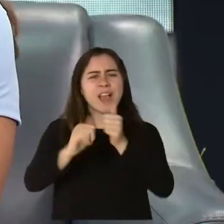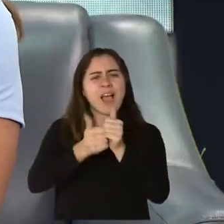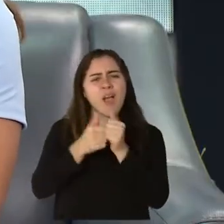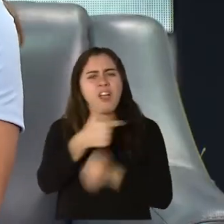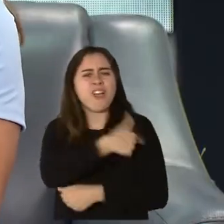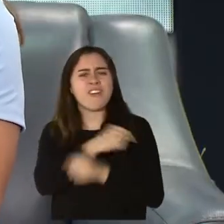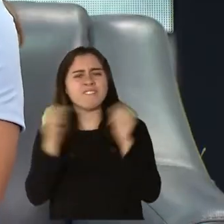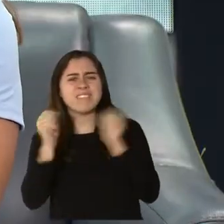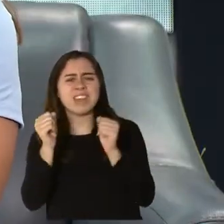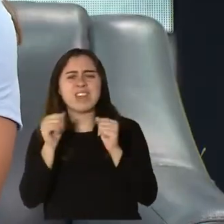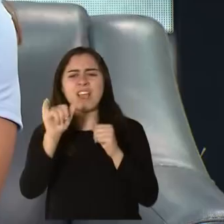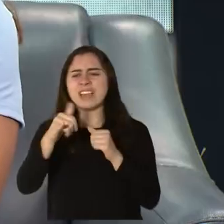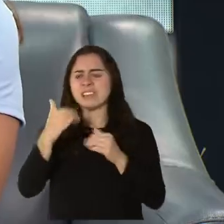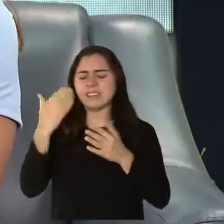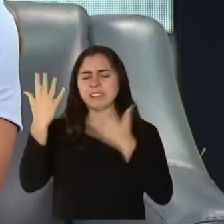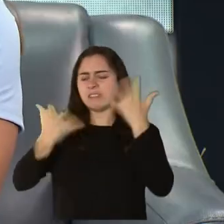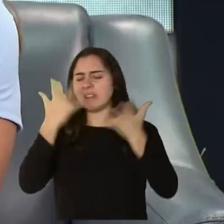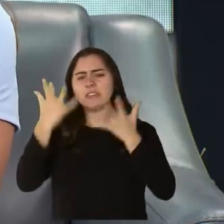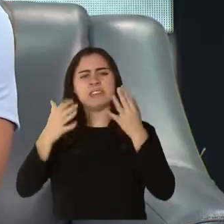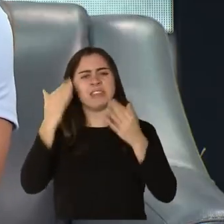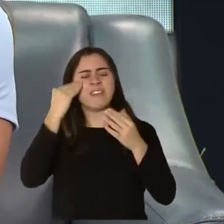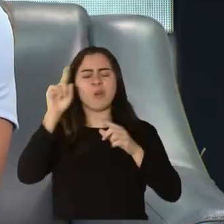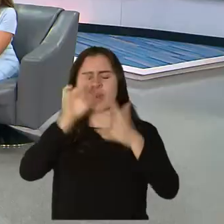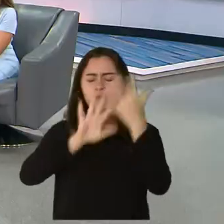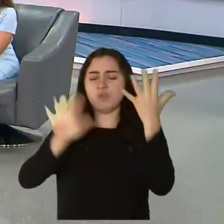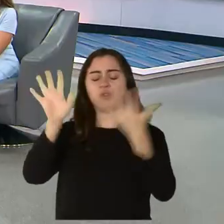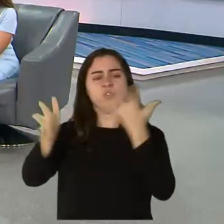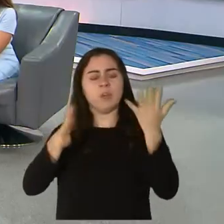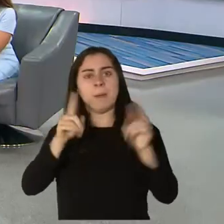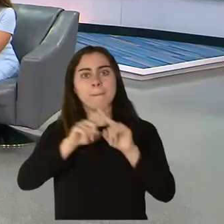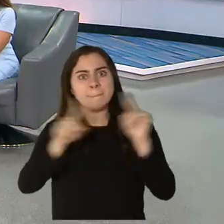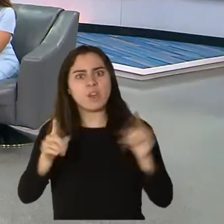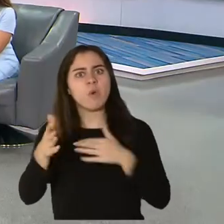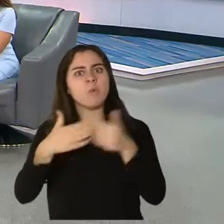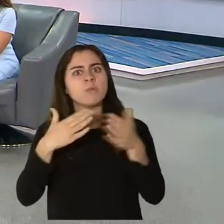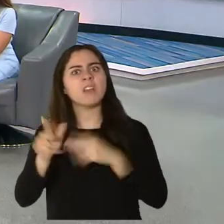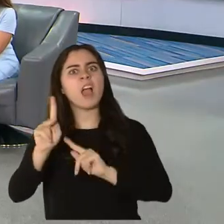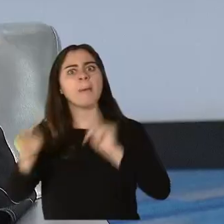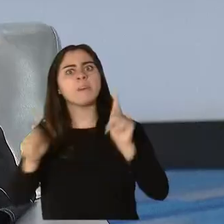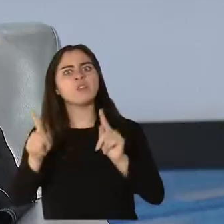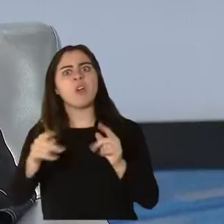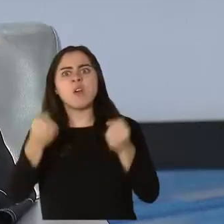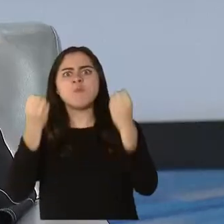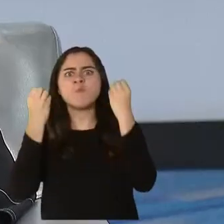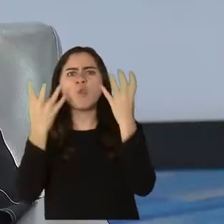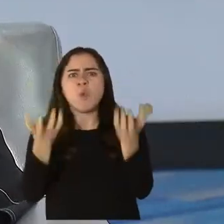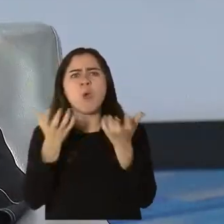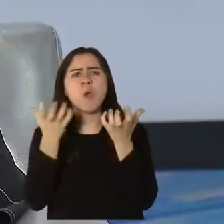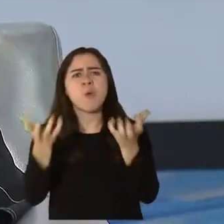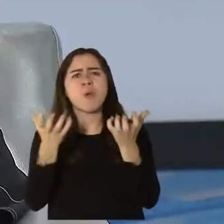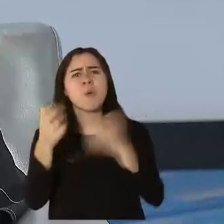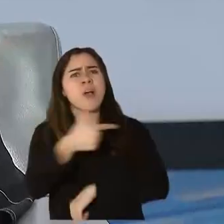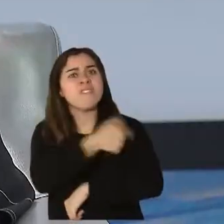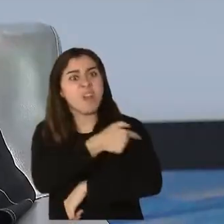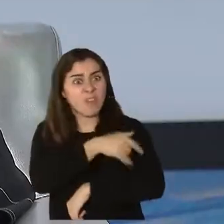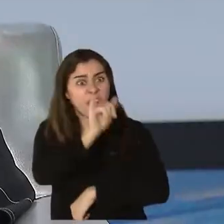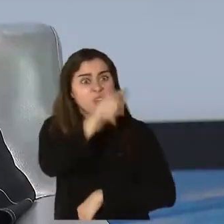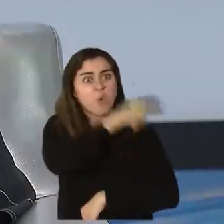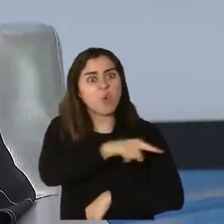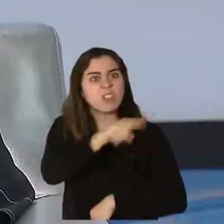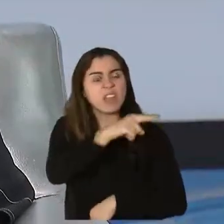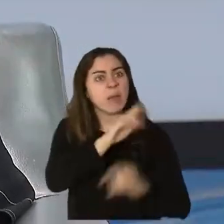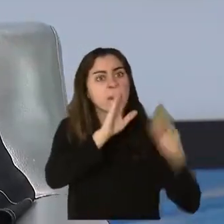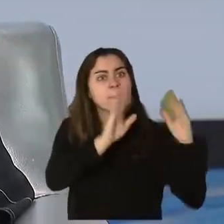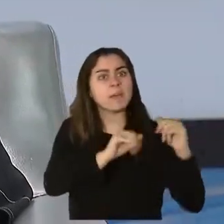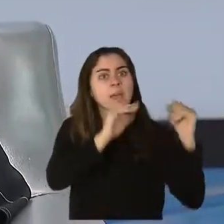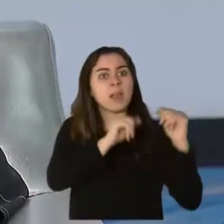nada más hablaba de una en ese momento. ¿Esperaban ustedes la acogida, la demanda tan grande que hay? Eso lo deseábamos, puedo